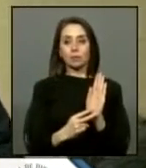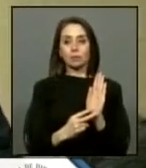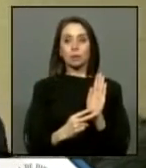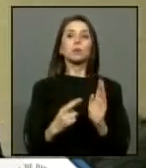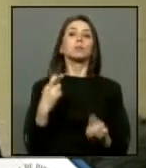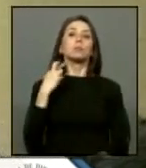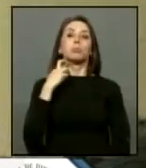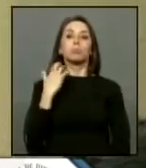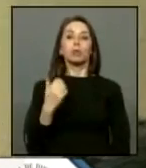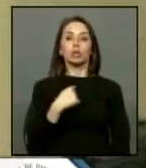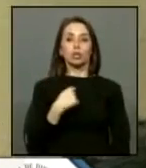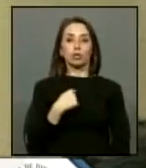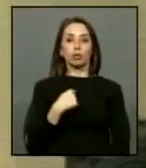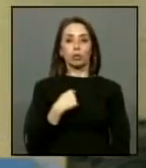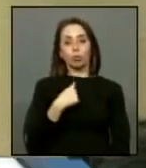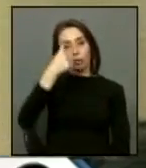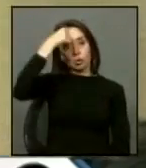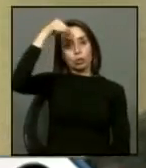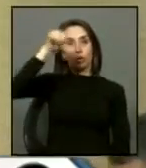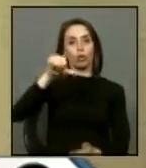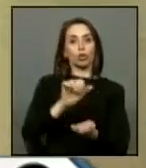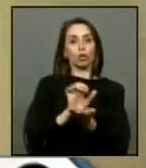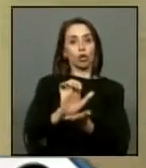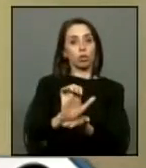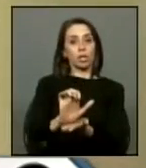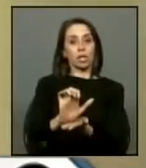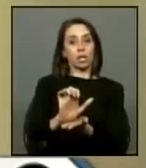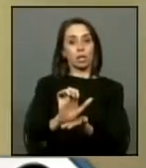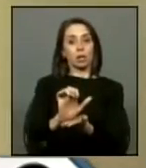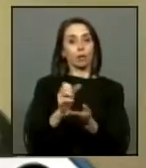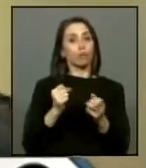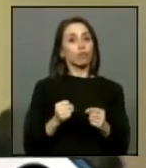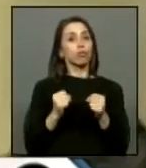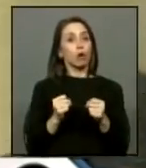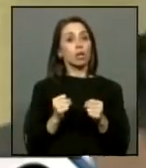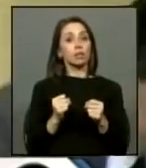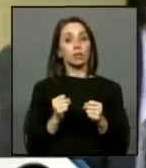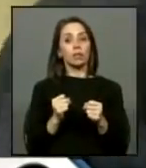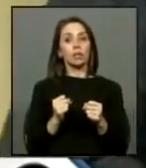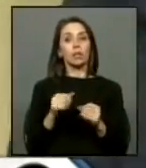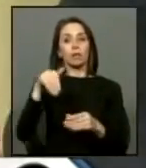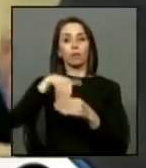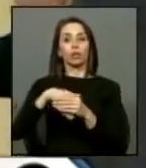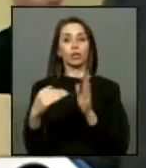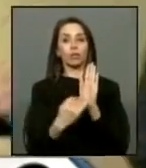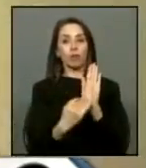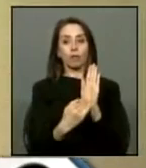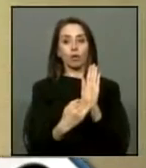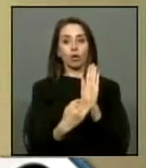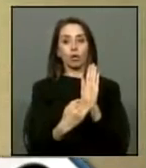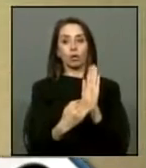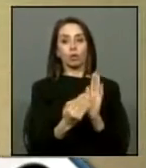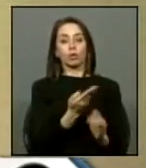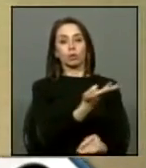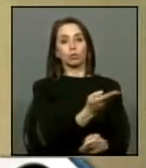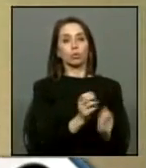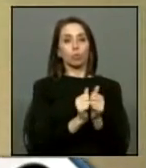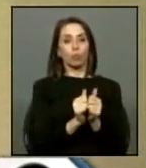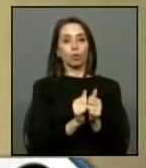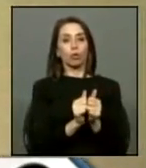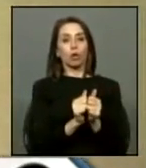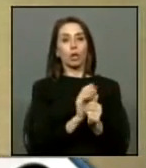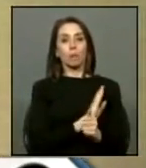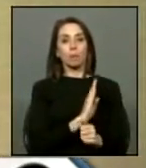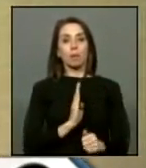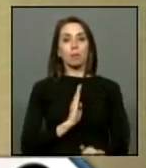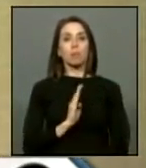Porque resulta que yo acabo de condenar con mucha fuerza. Y de hecho voté a favor, le consta a su colega, miembro de la